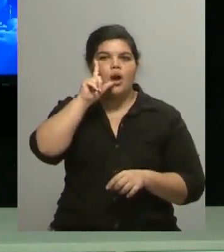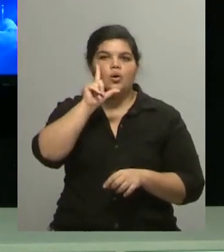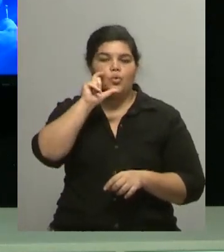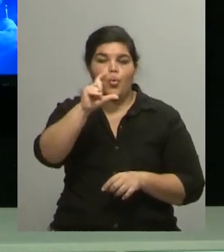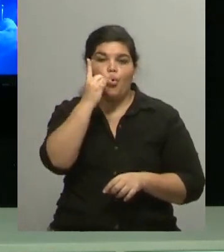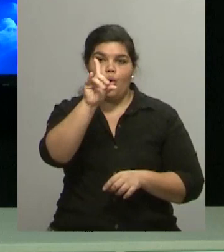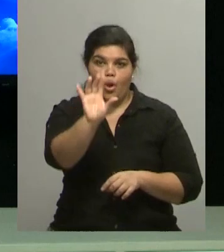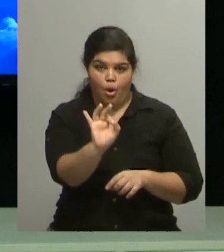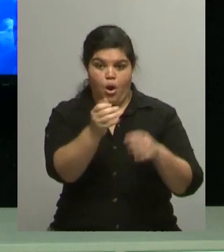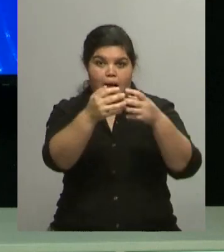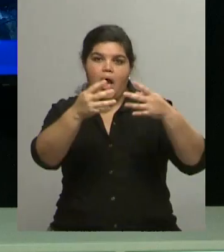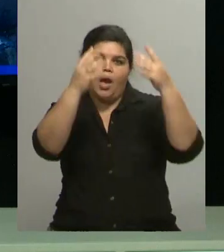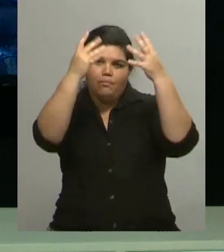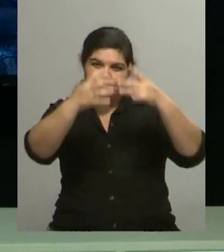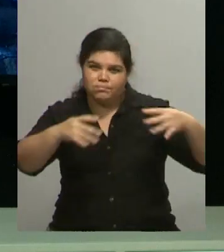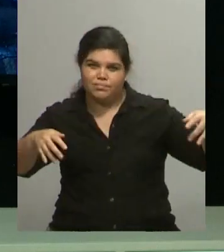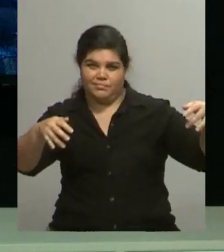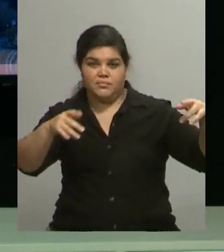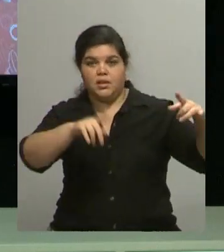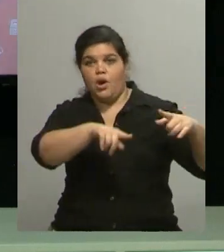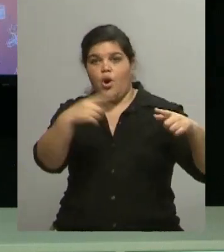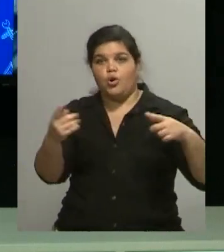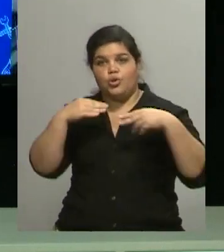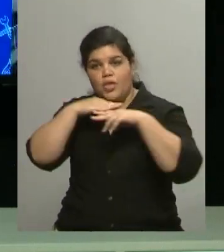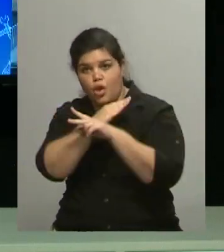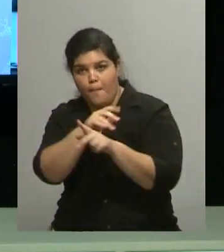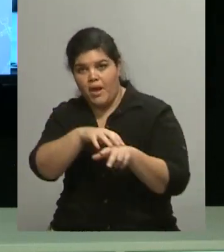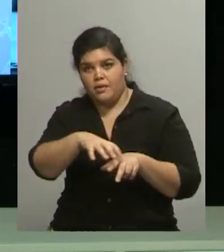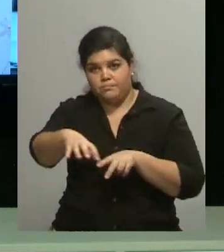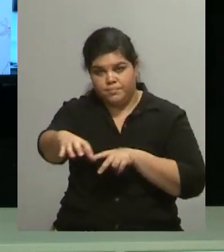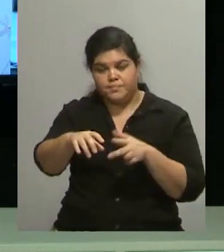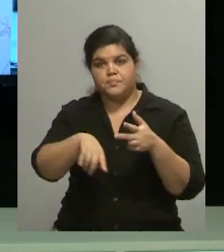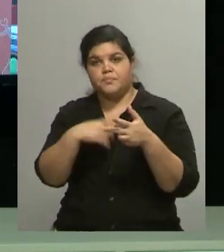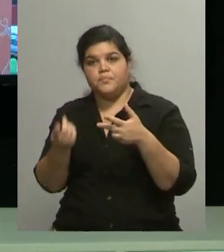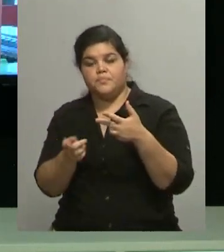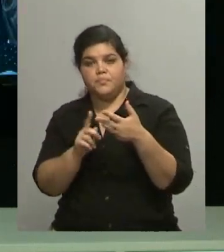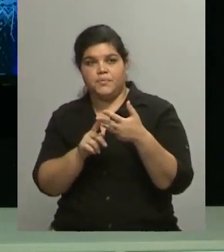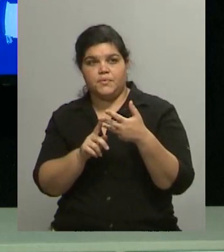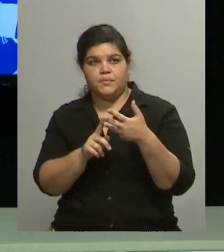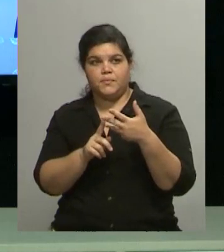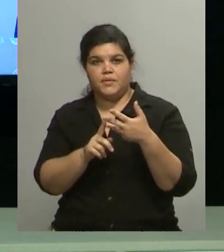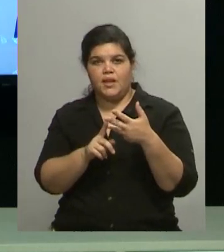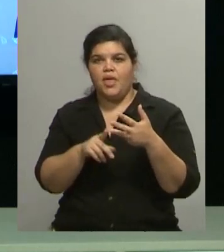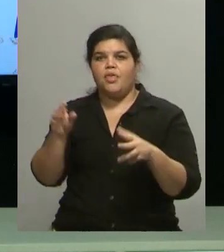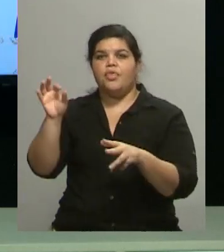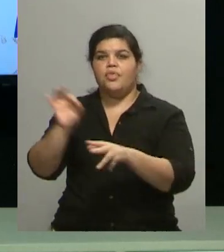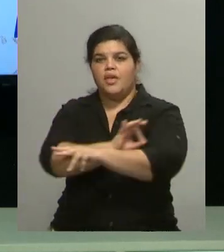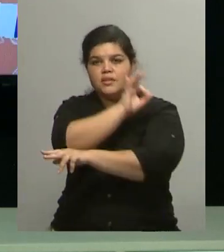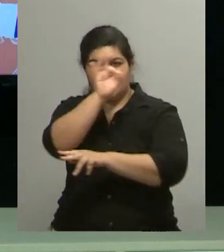tenemos cuatro idiomas, después, ¿qué más? Diseño,